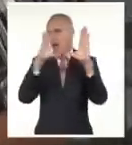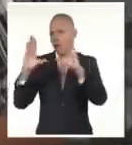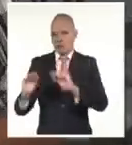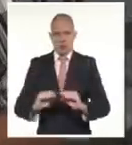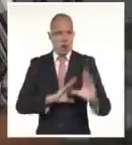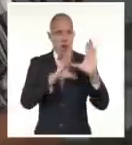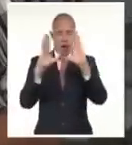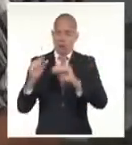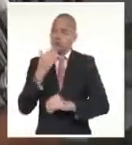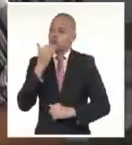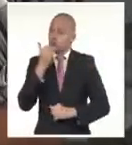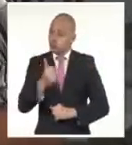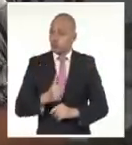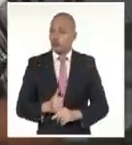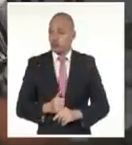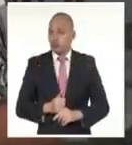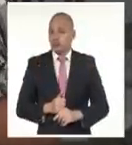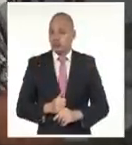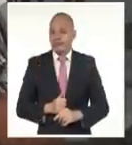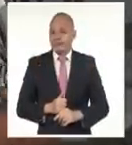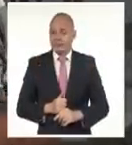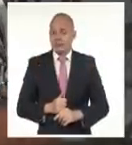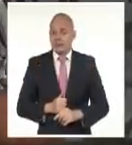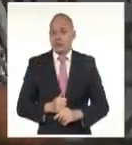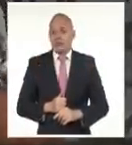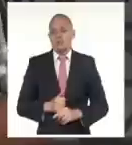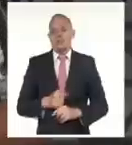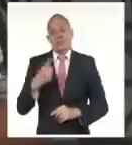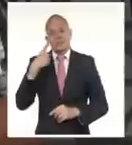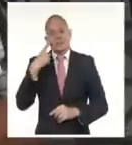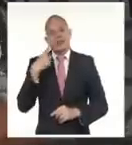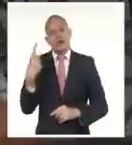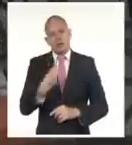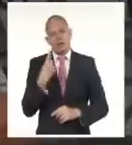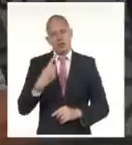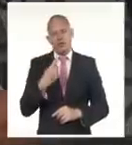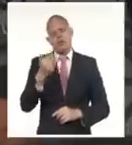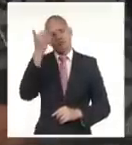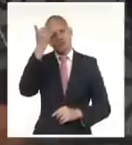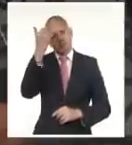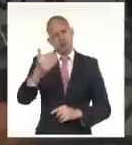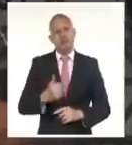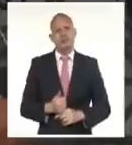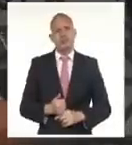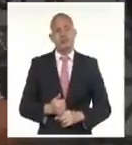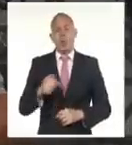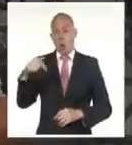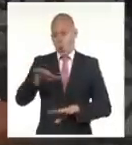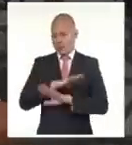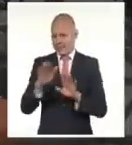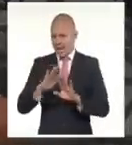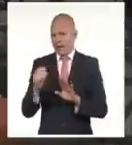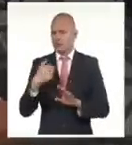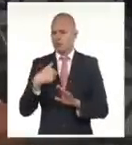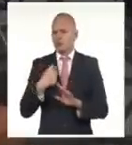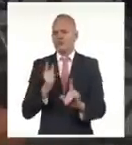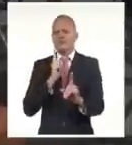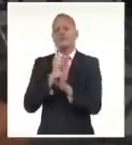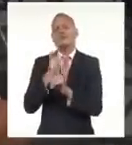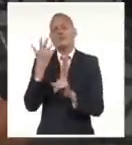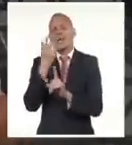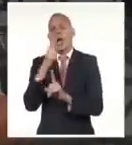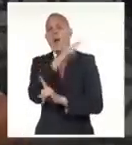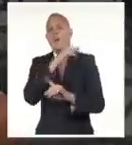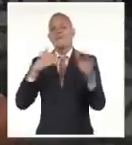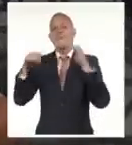ininterrumpida es realmente digna de reconocer. Hoy hablamos con el ministro de la Construcción, el